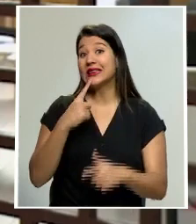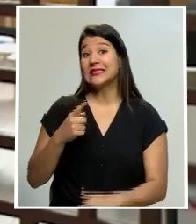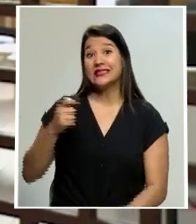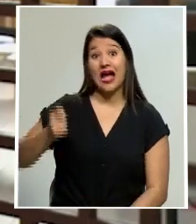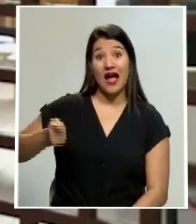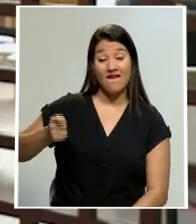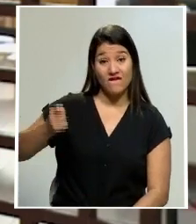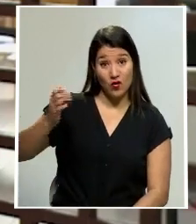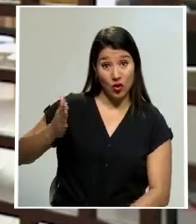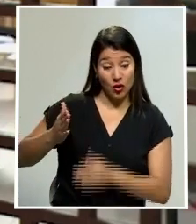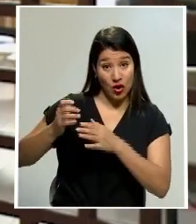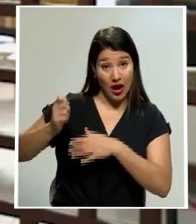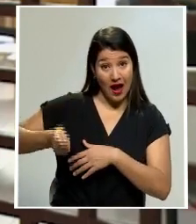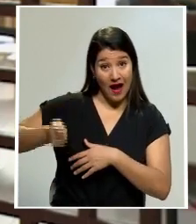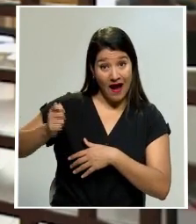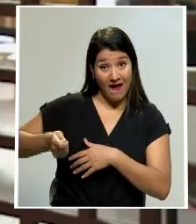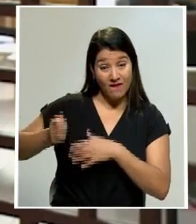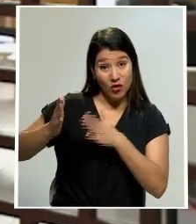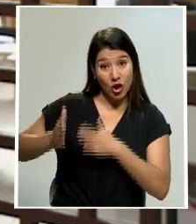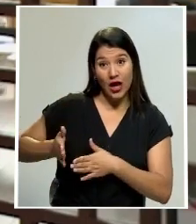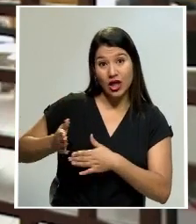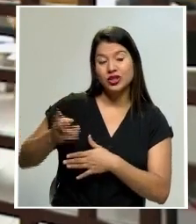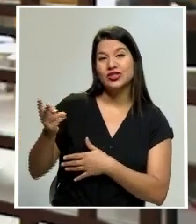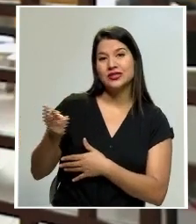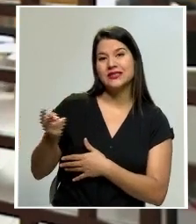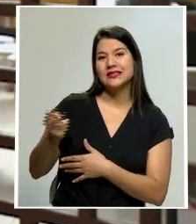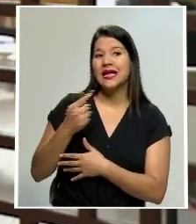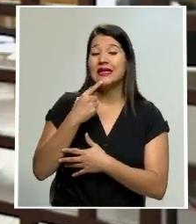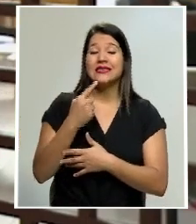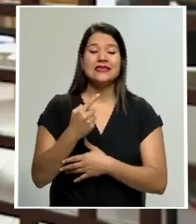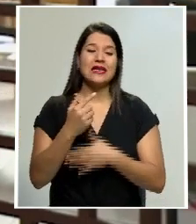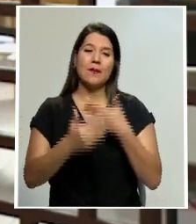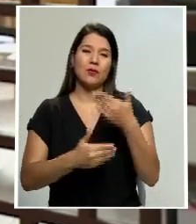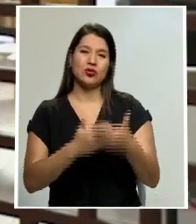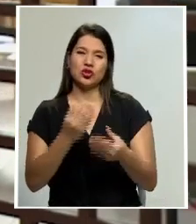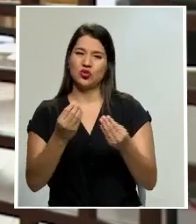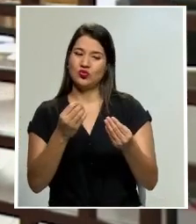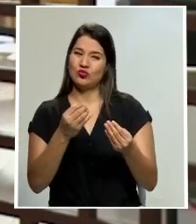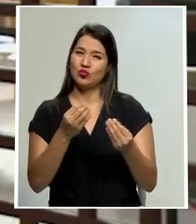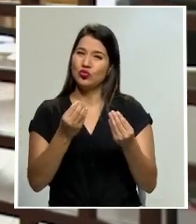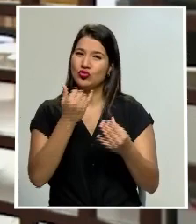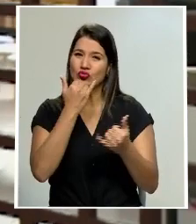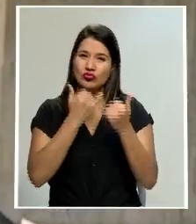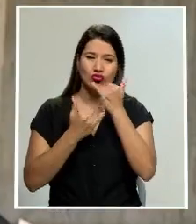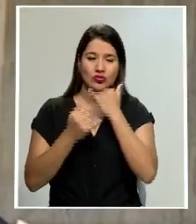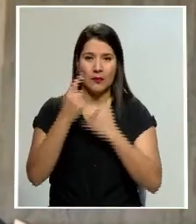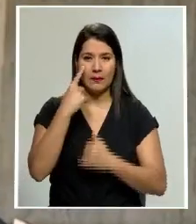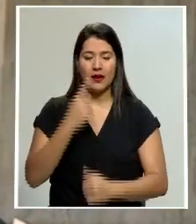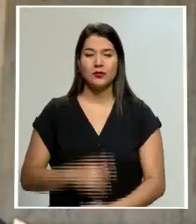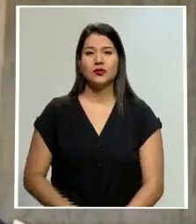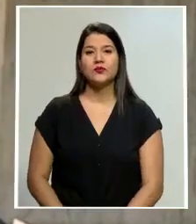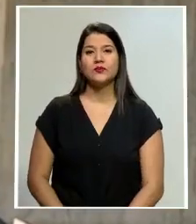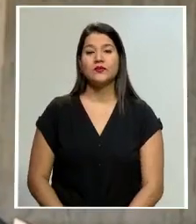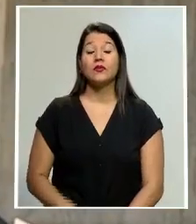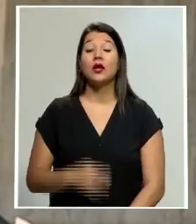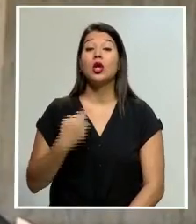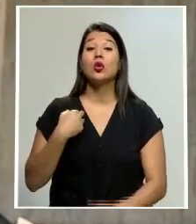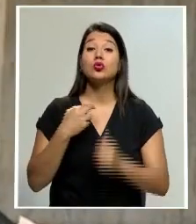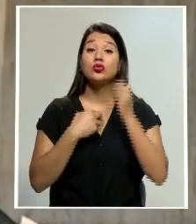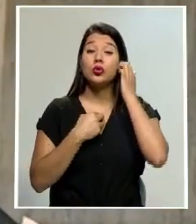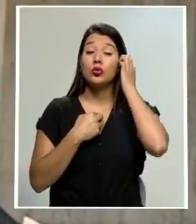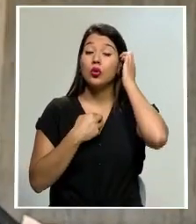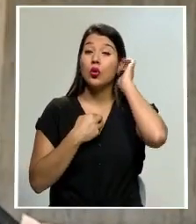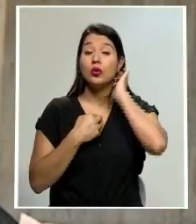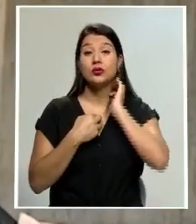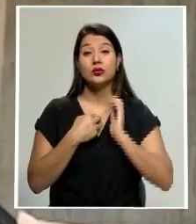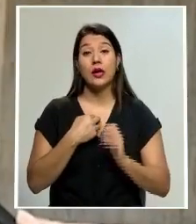es parte de las debilidades que ha tenido el proceso. Veamos lo que nos dijeron. Nosotros encontramos, por